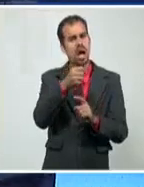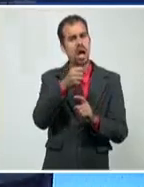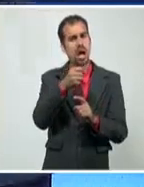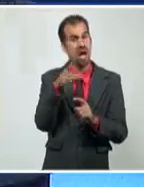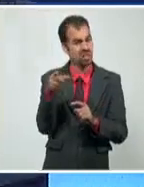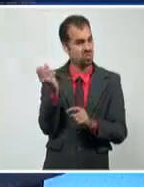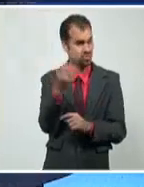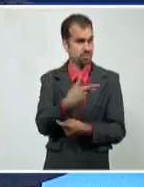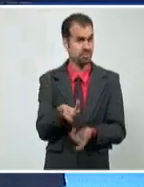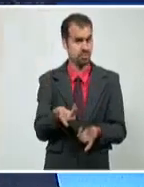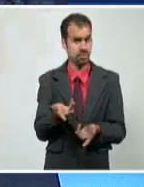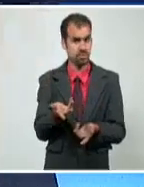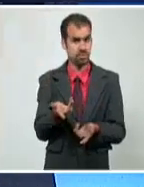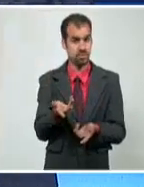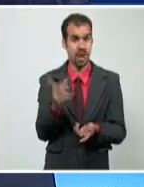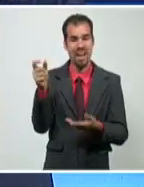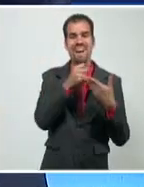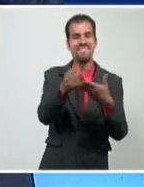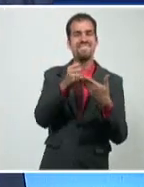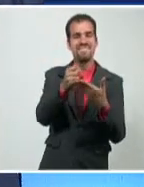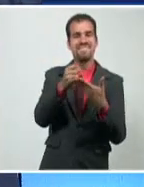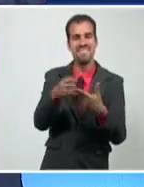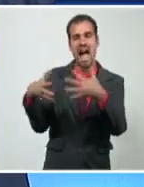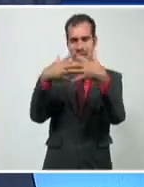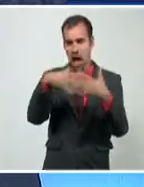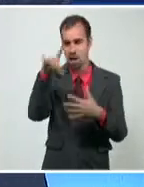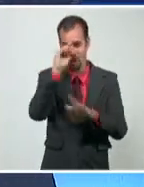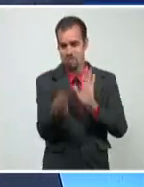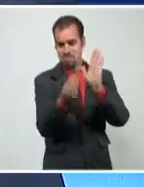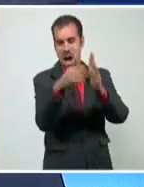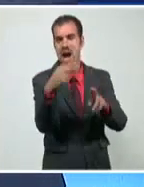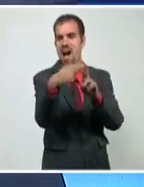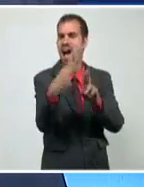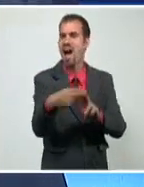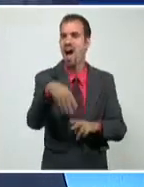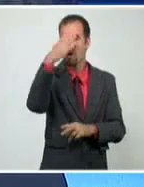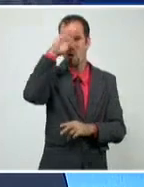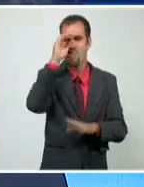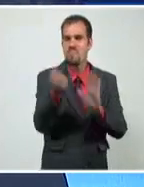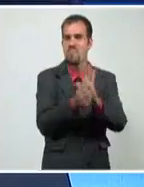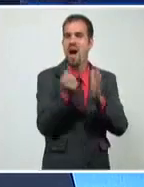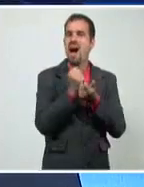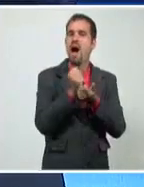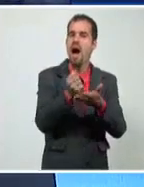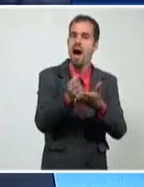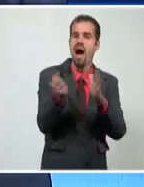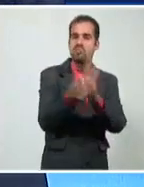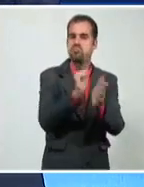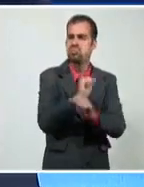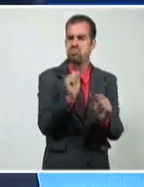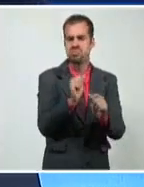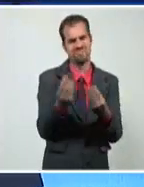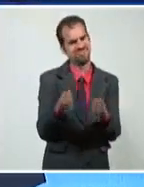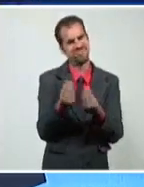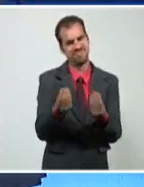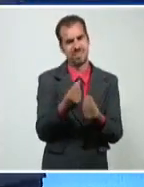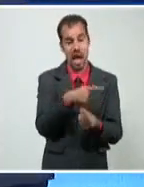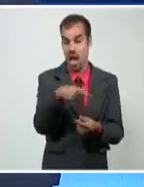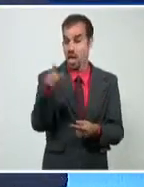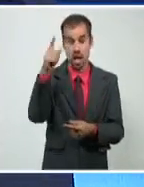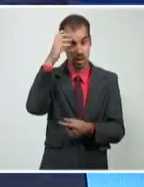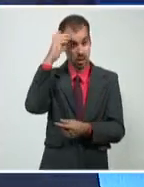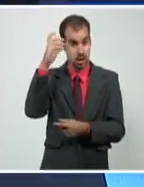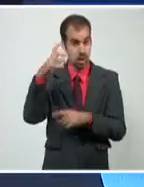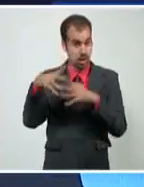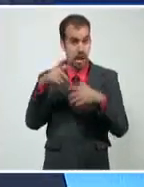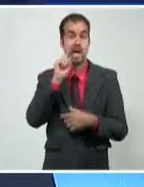y a la inclusión de Cuba en la lista de estados patrocinadores del terrorismo. ¿Querrá lo mejor para este pueblo? Recibe financiamiento de una organización,